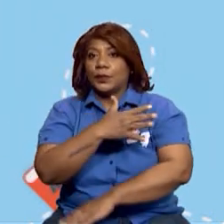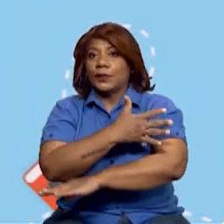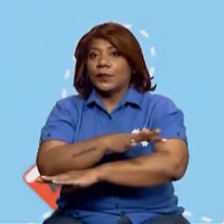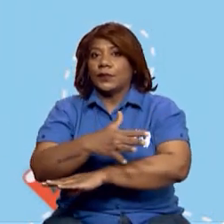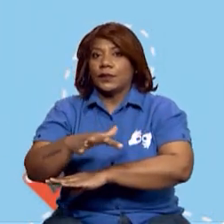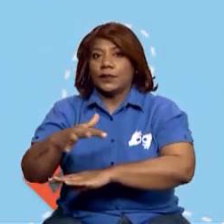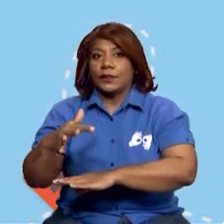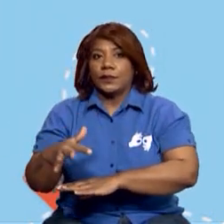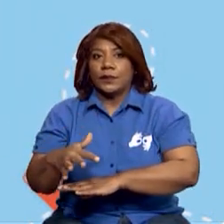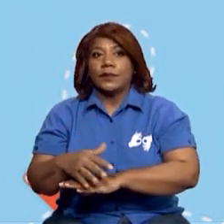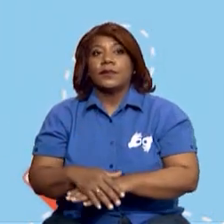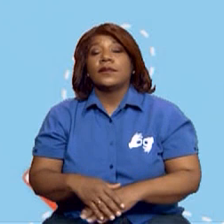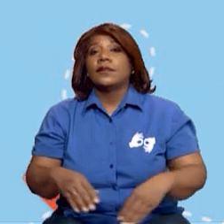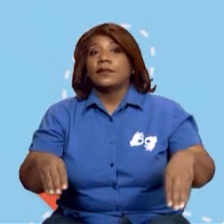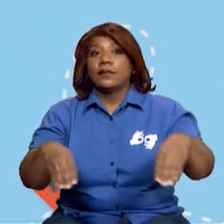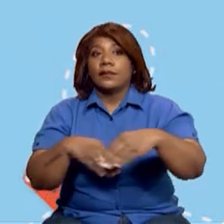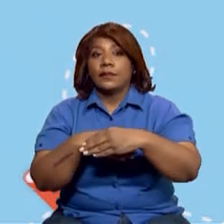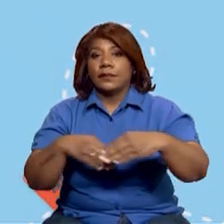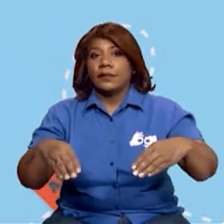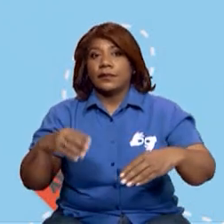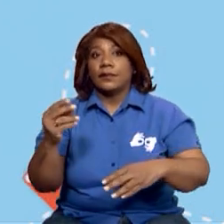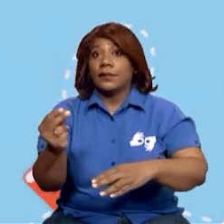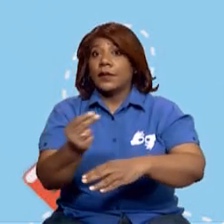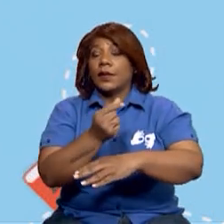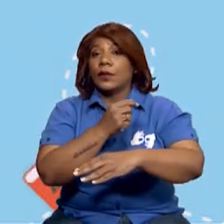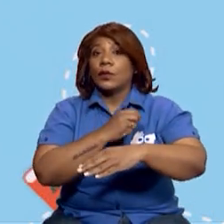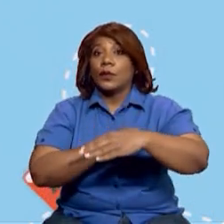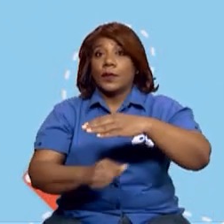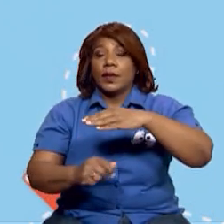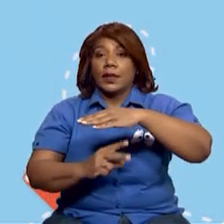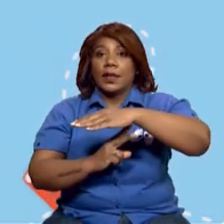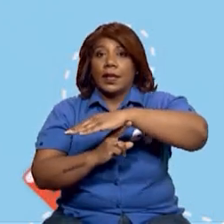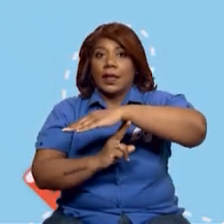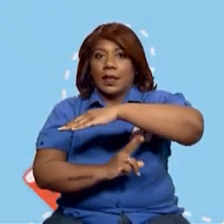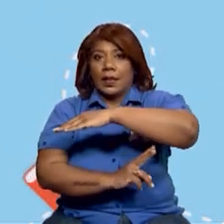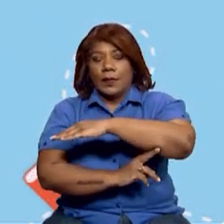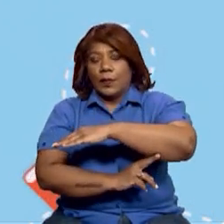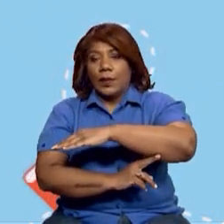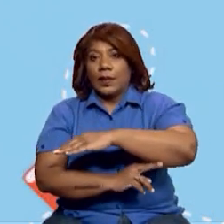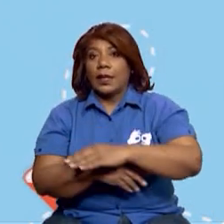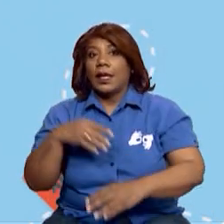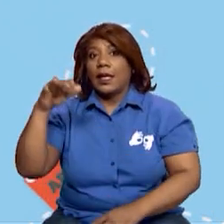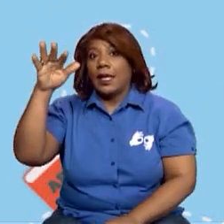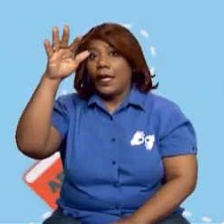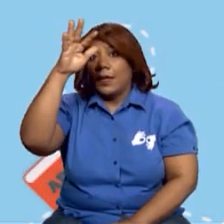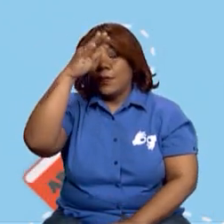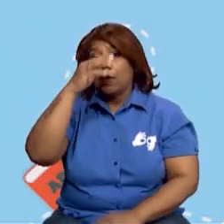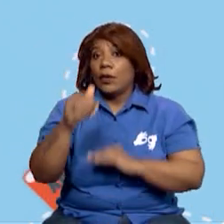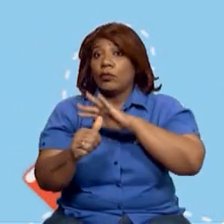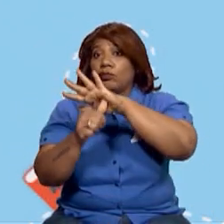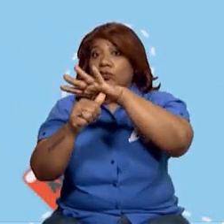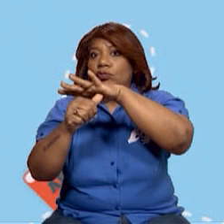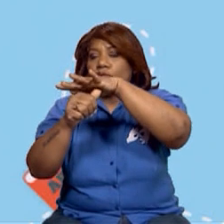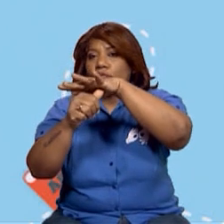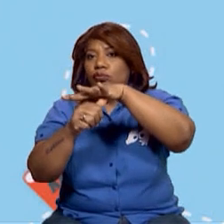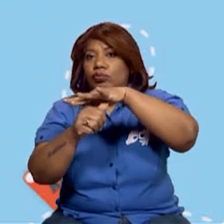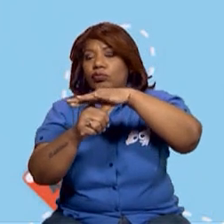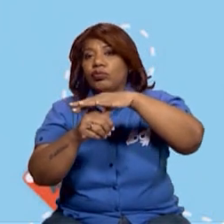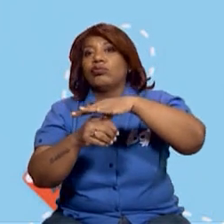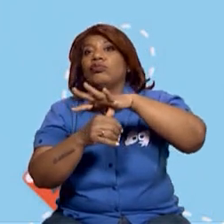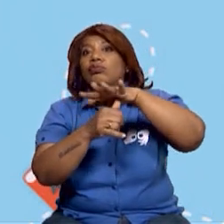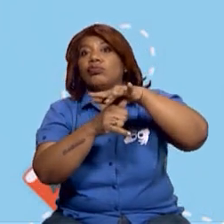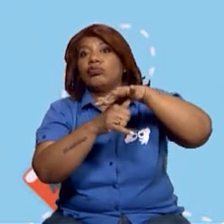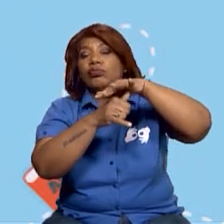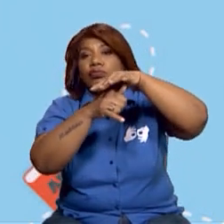subdividen en carreteras, autopistas y puentes. En la aérea tenemos los helipuertos y